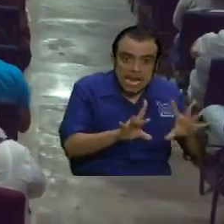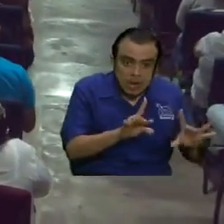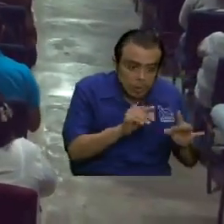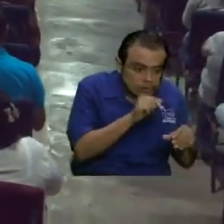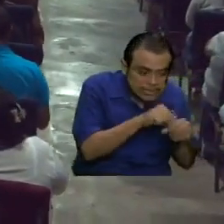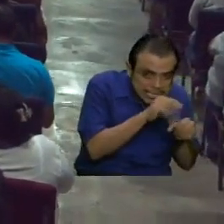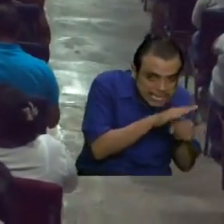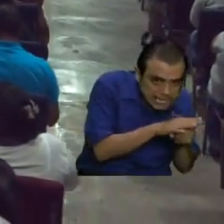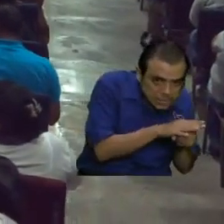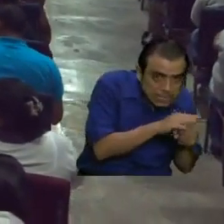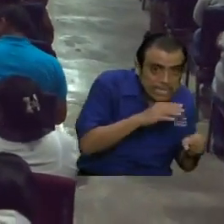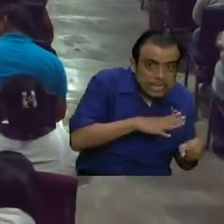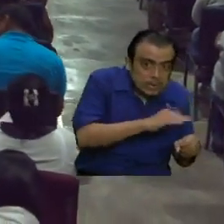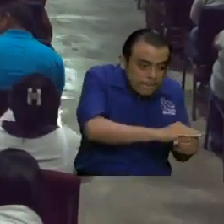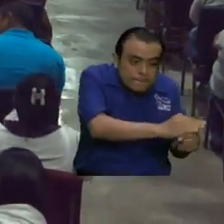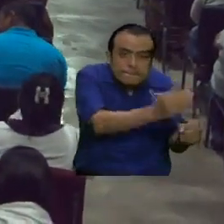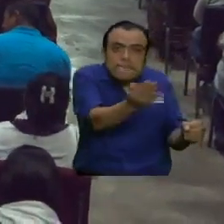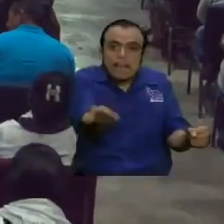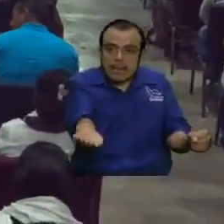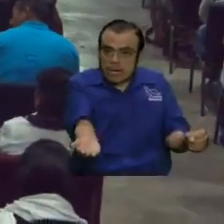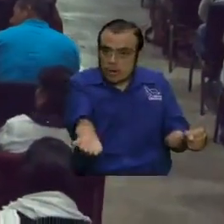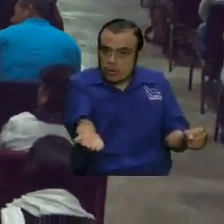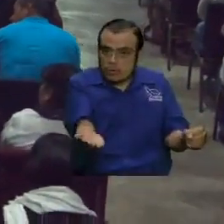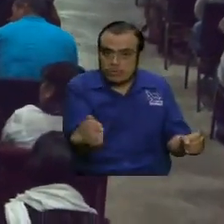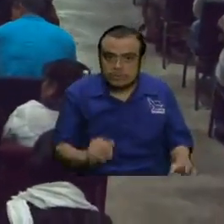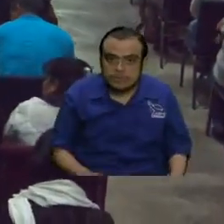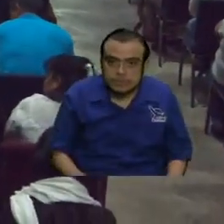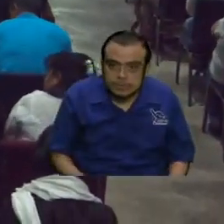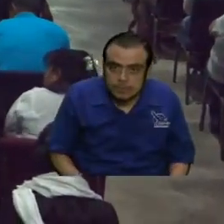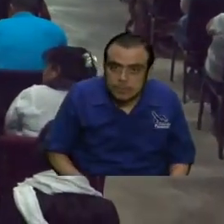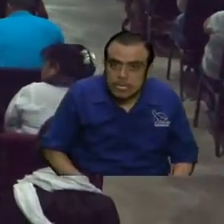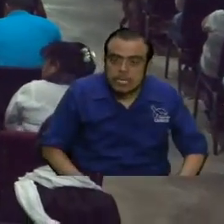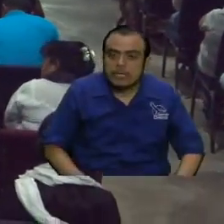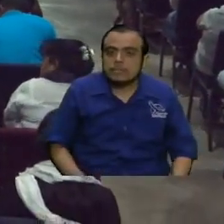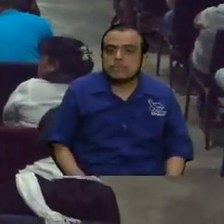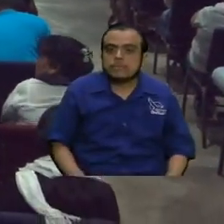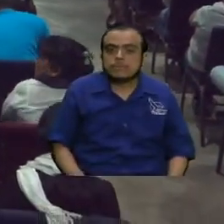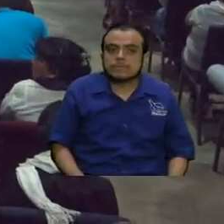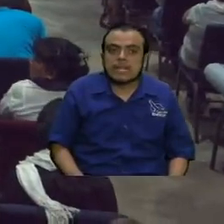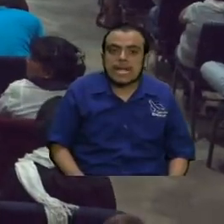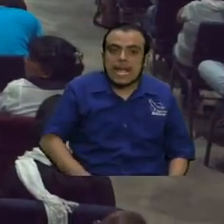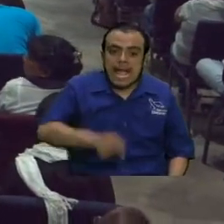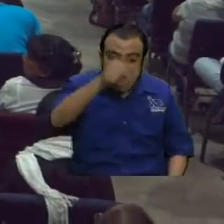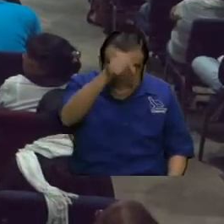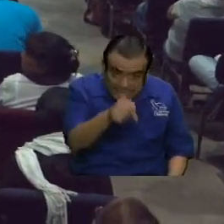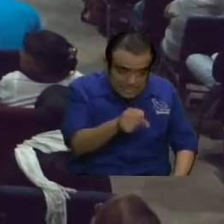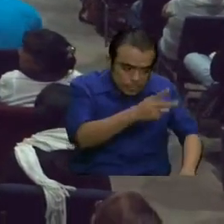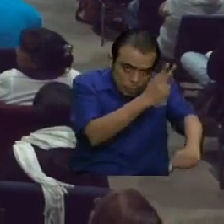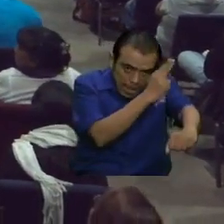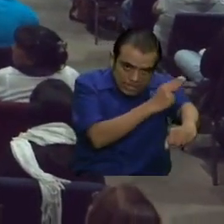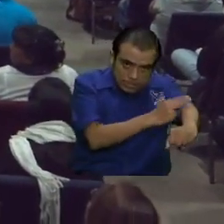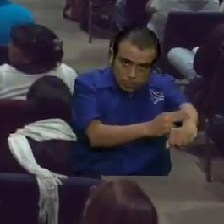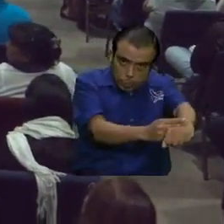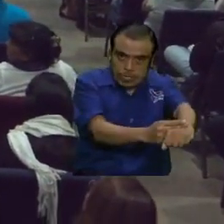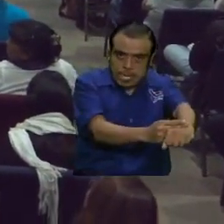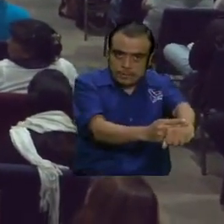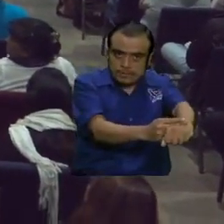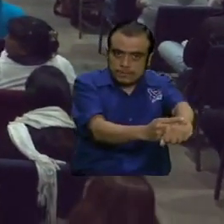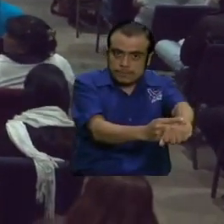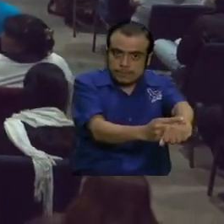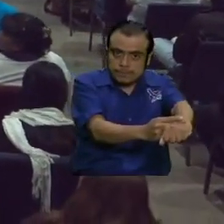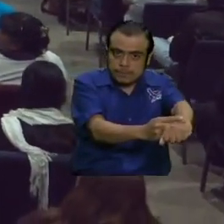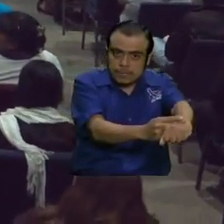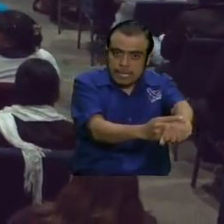En primer lugar, quisiera hacerle ver una cuestión. Digamos, esta es una historia, esta es una historia